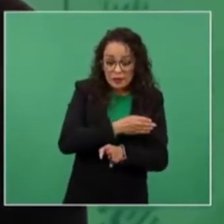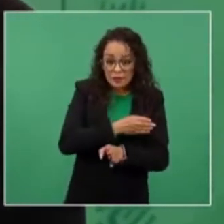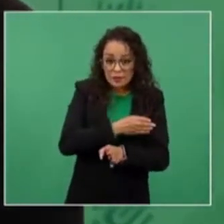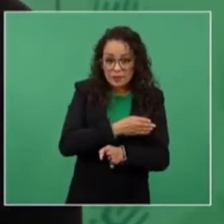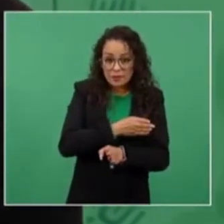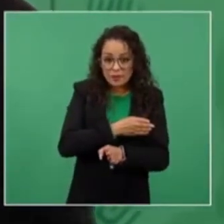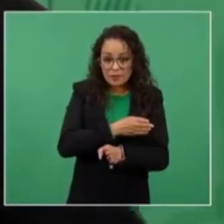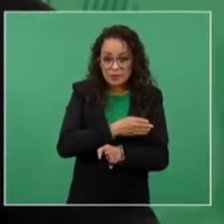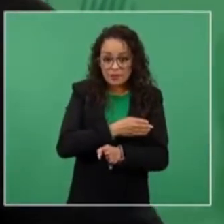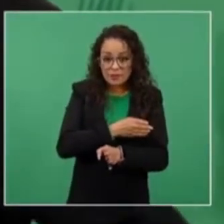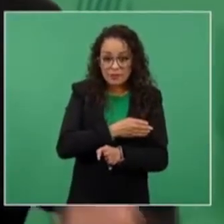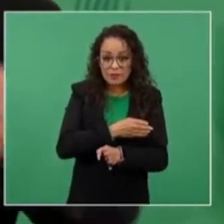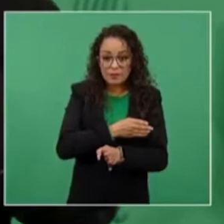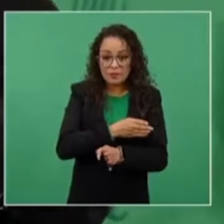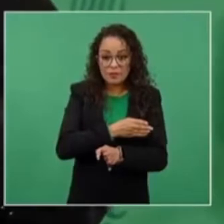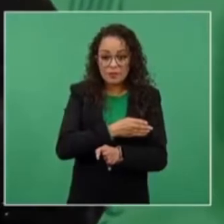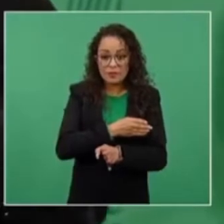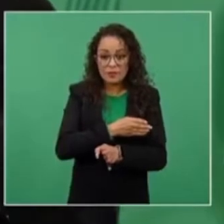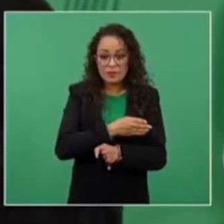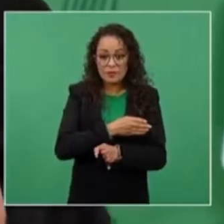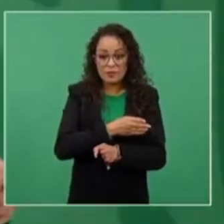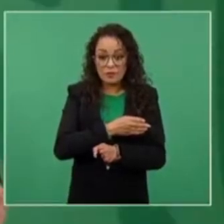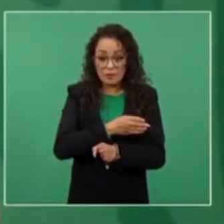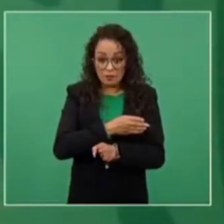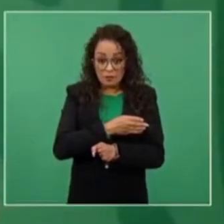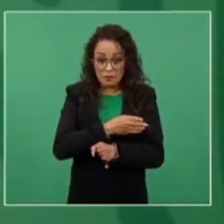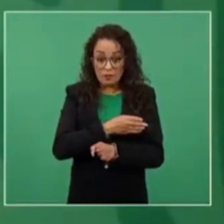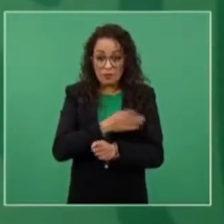un comando